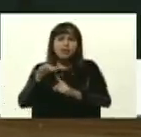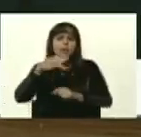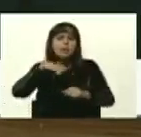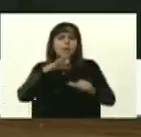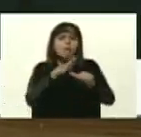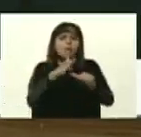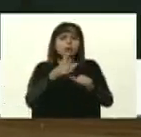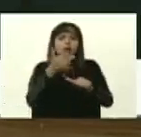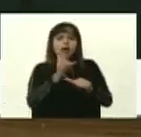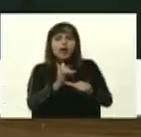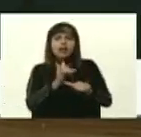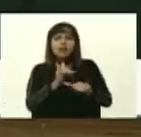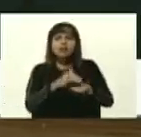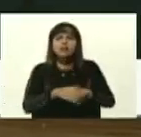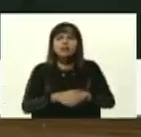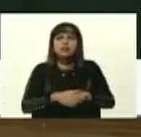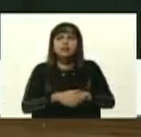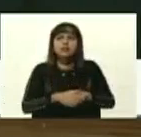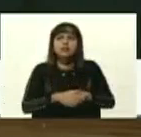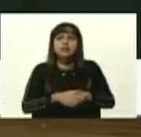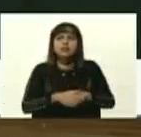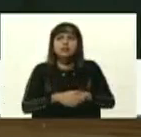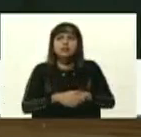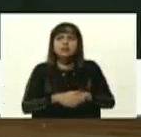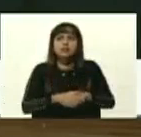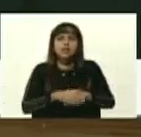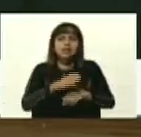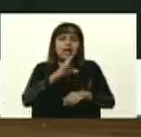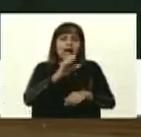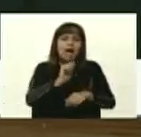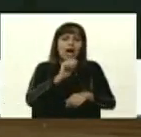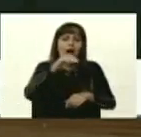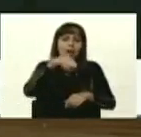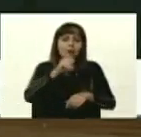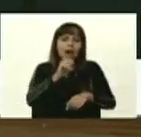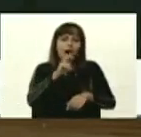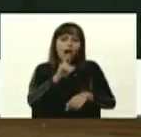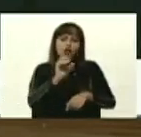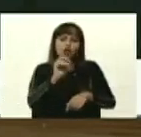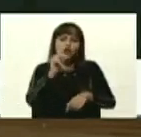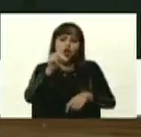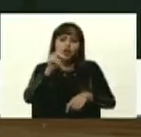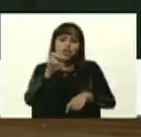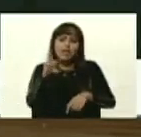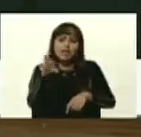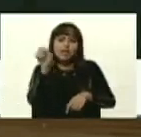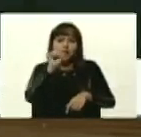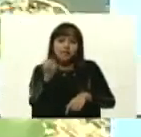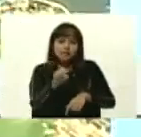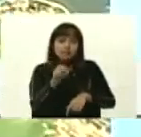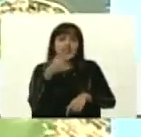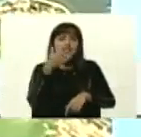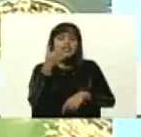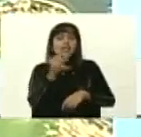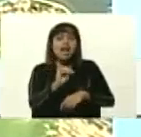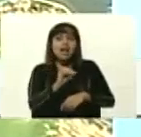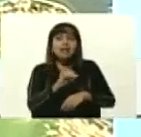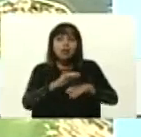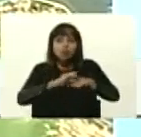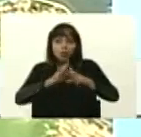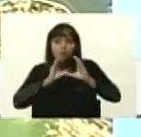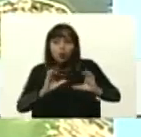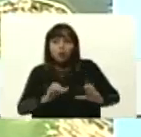se encuentran las camaroneras y la condición y el estado en el que se encuentran ese cuerpo de agua donde tienen que